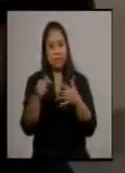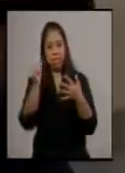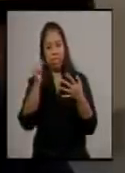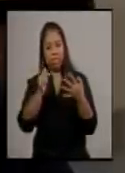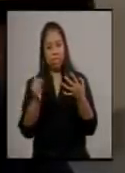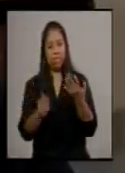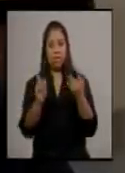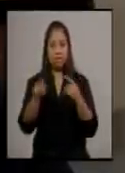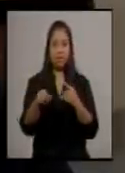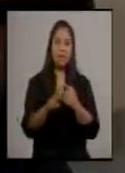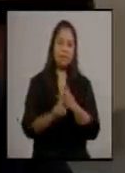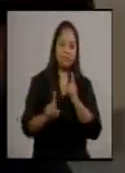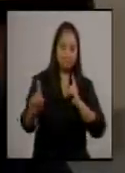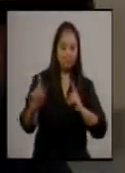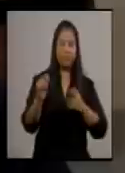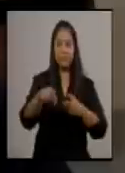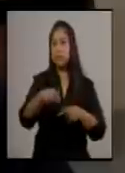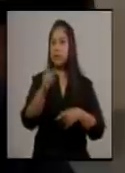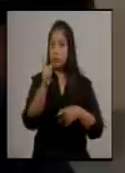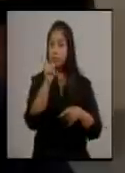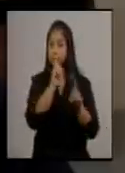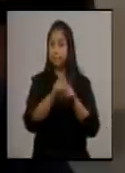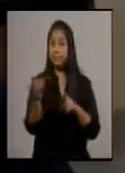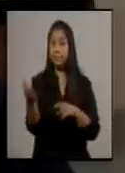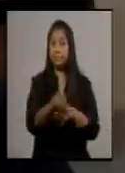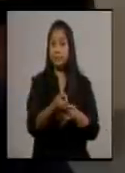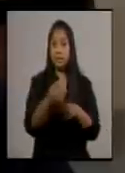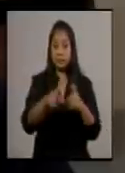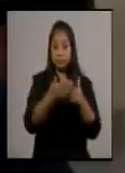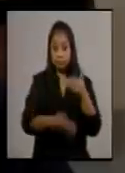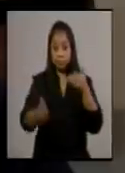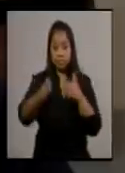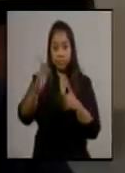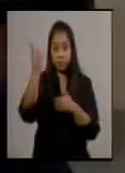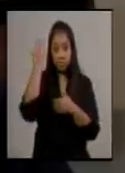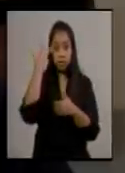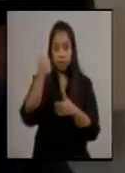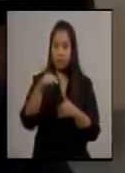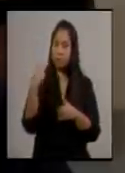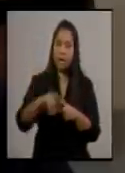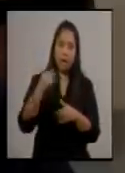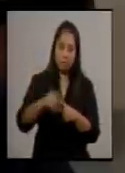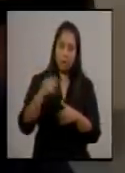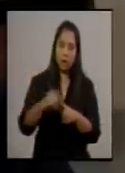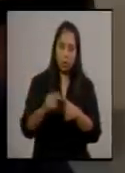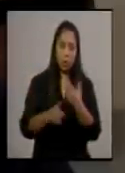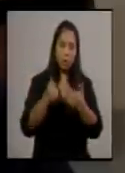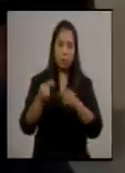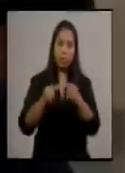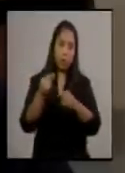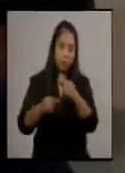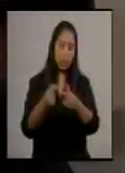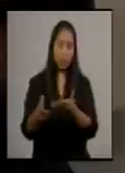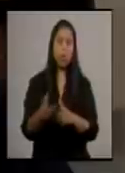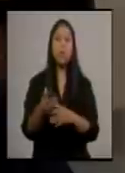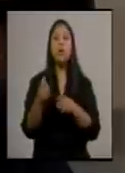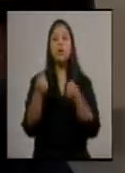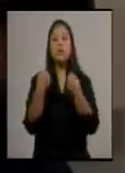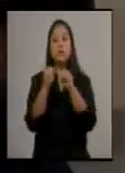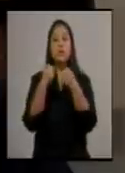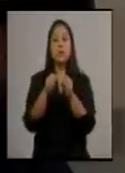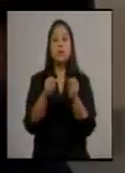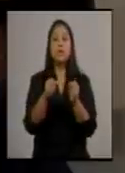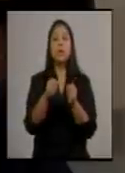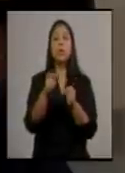estandarizar y que van a hacerse efectivos en los próximos días de una manera mucho más rápida. Se va habilitar un código QR para